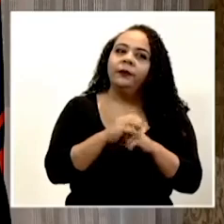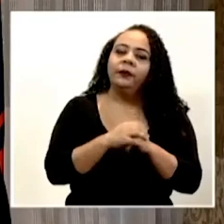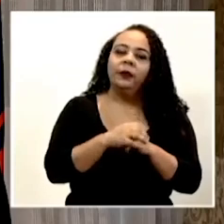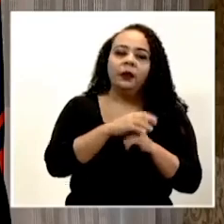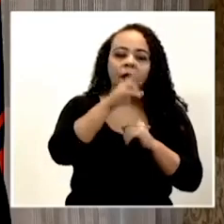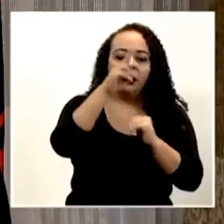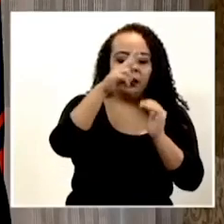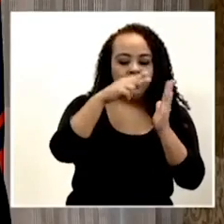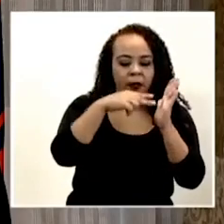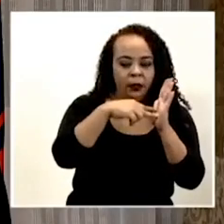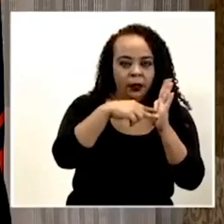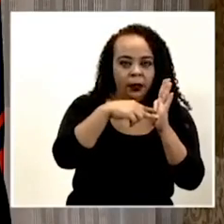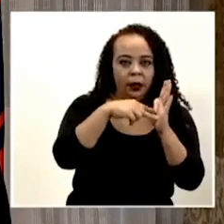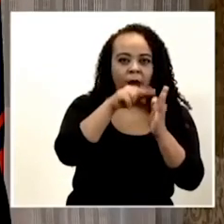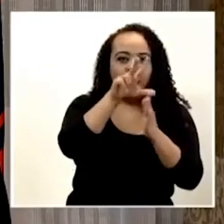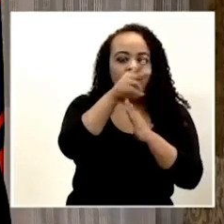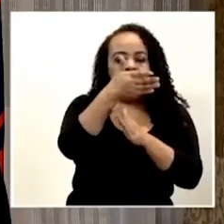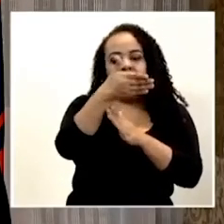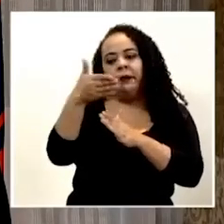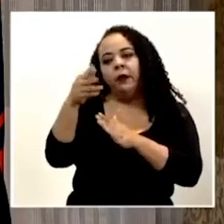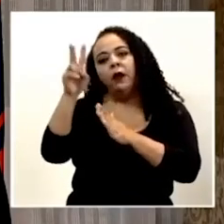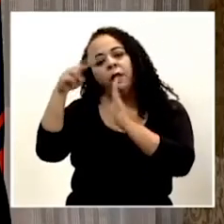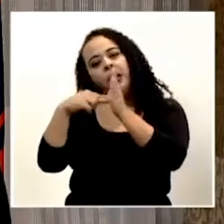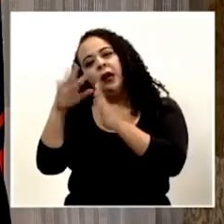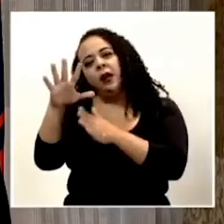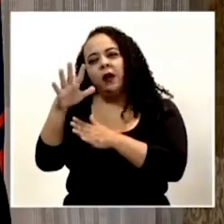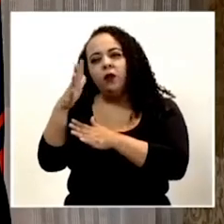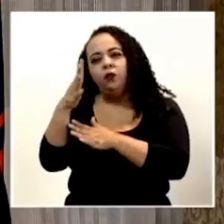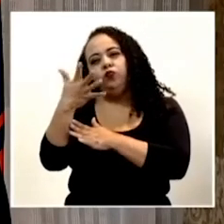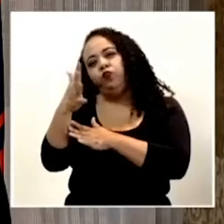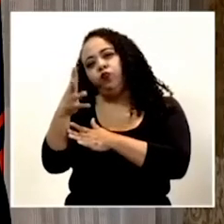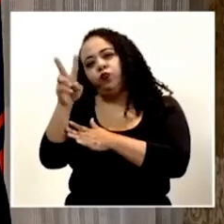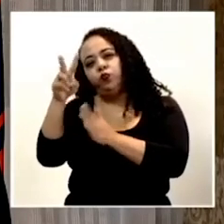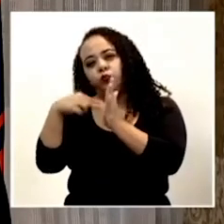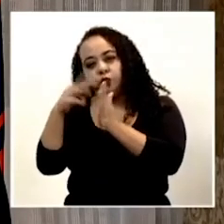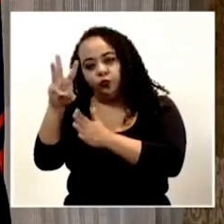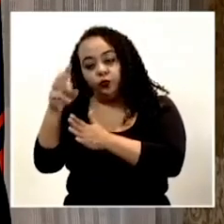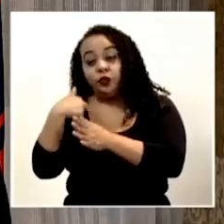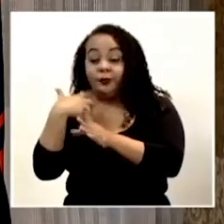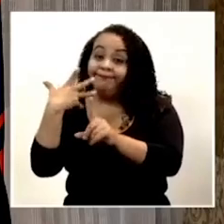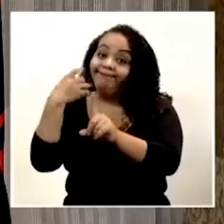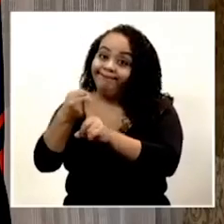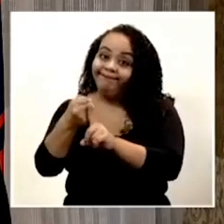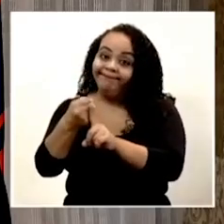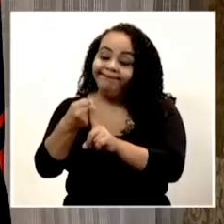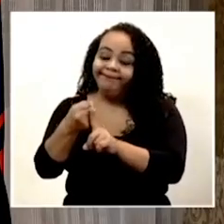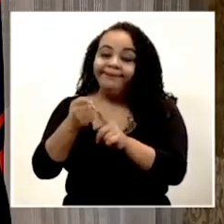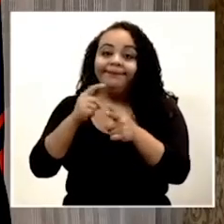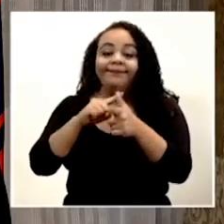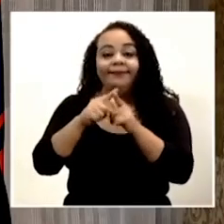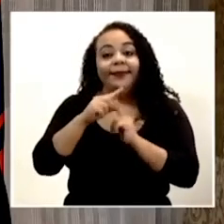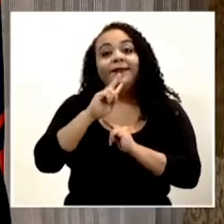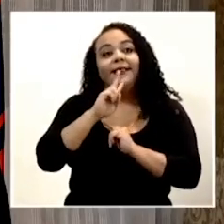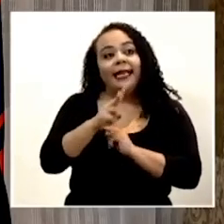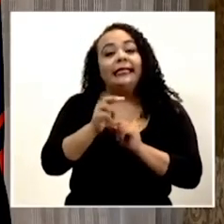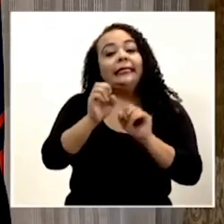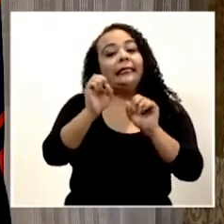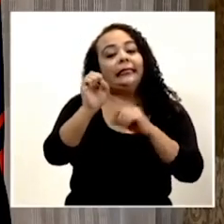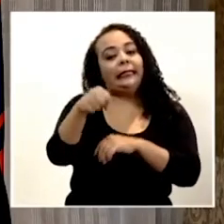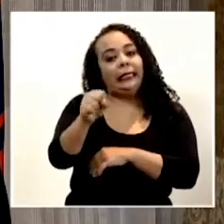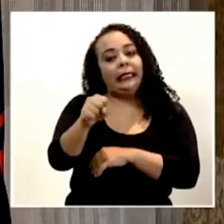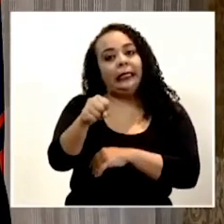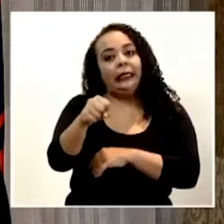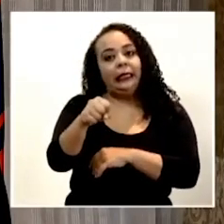2003 hasta el 2005, 2006, que fue cuando tuve el accidente. Entonces, pues, la verdad es sí, fue, fue